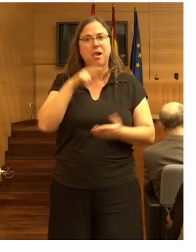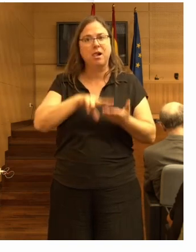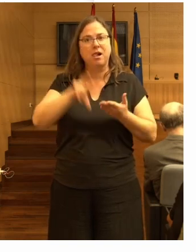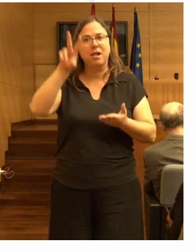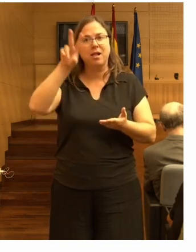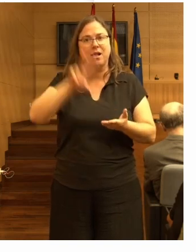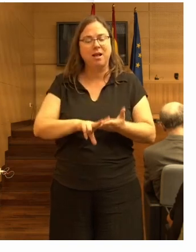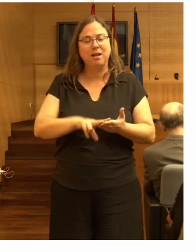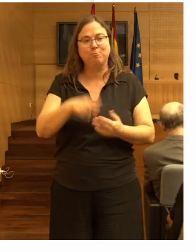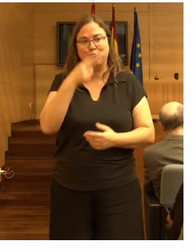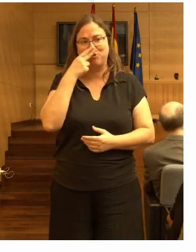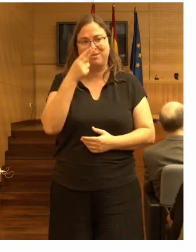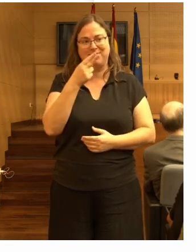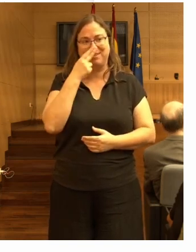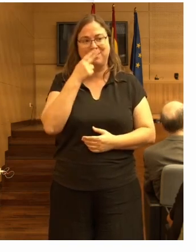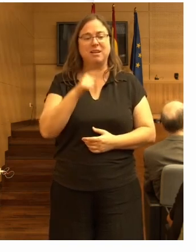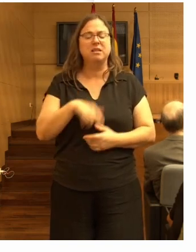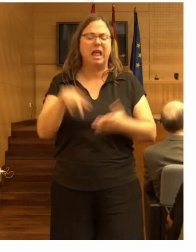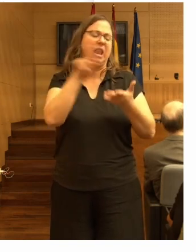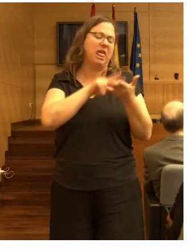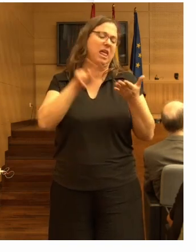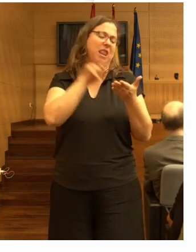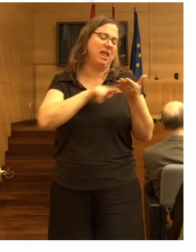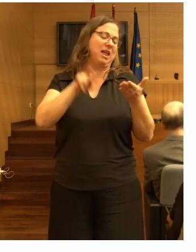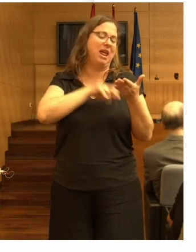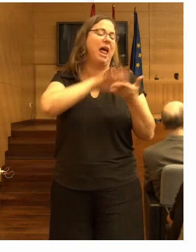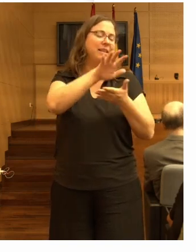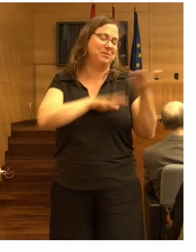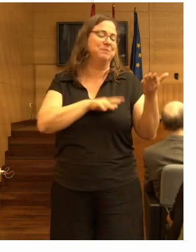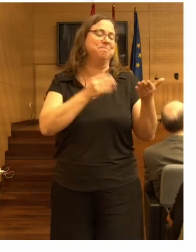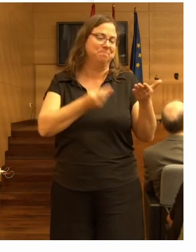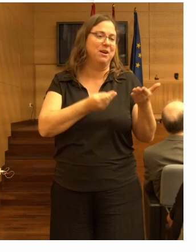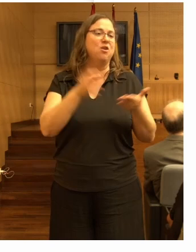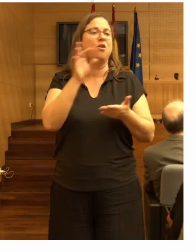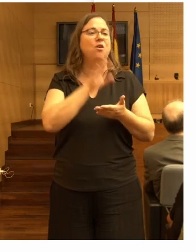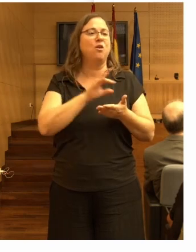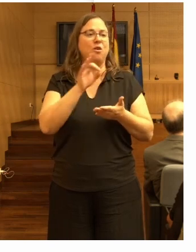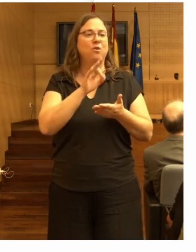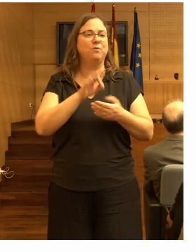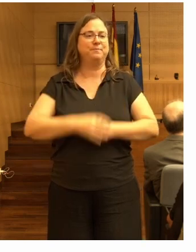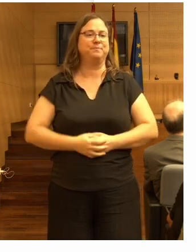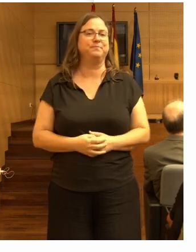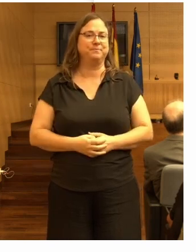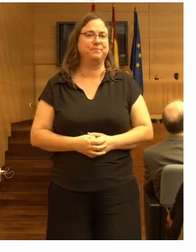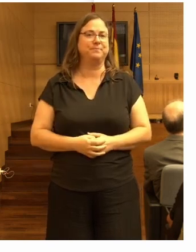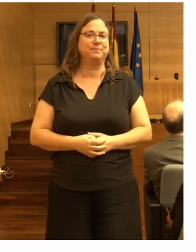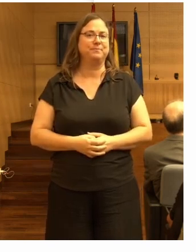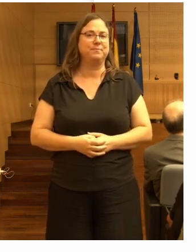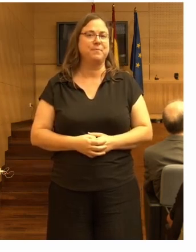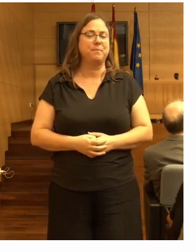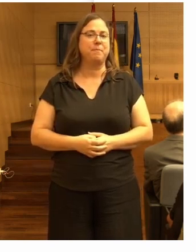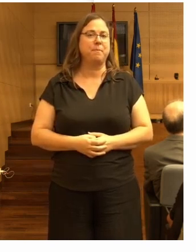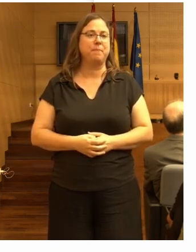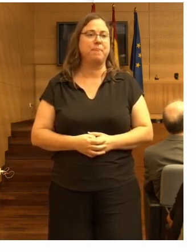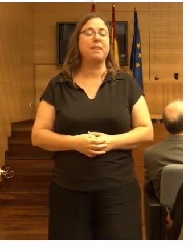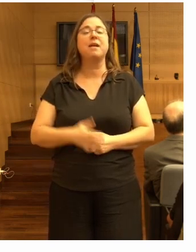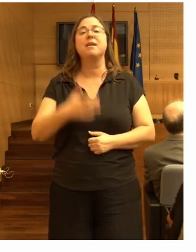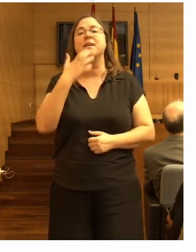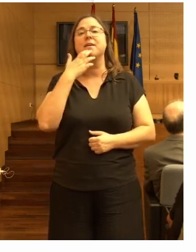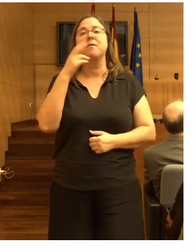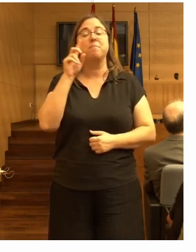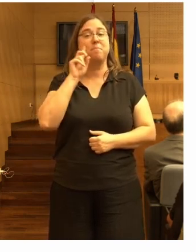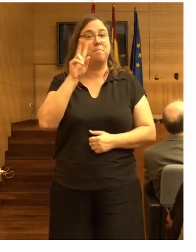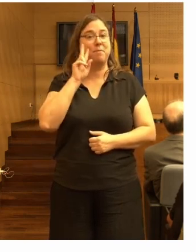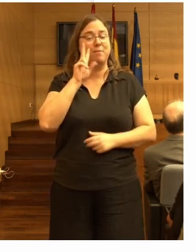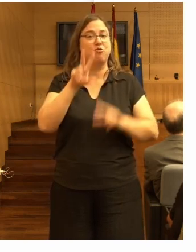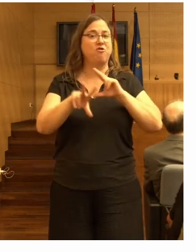muy interesante en lugar de simplemente leerlo en un artículo o en un informe. Vamos a ver un vídeo